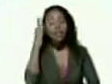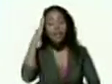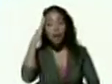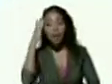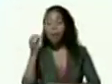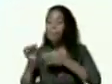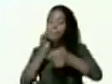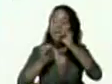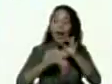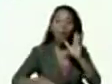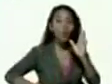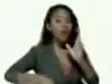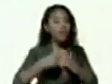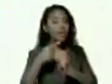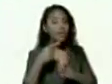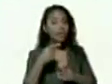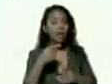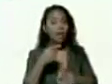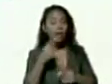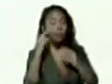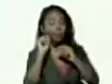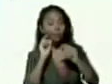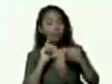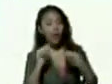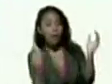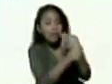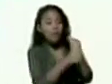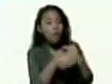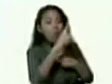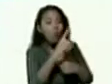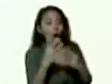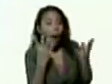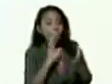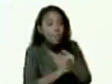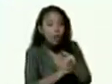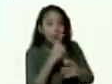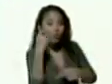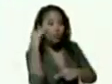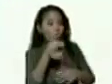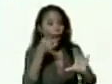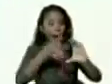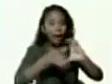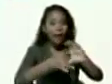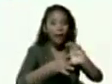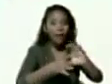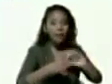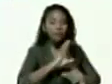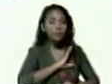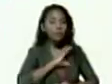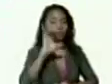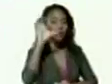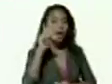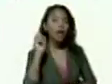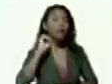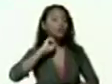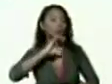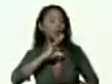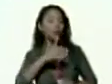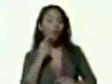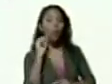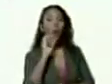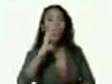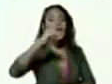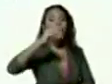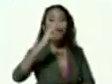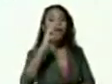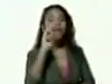más de una vez aparece algún compañero con su carnet bien sea de la antigua MBR como un elemento de